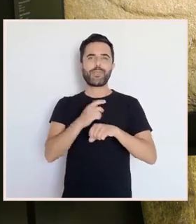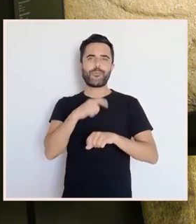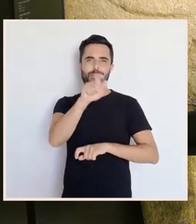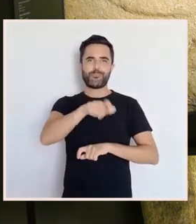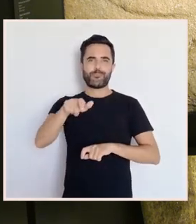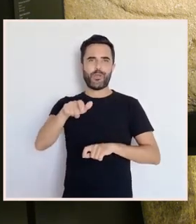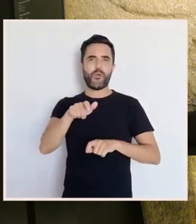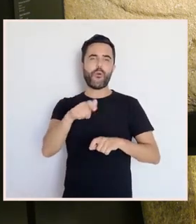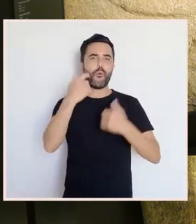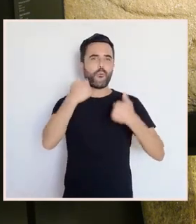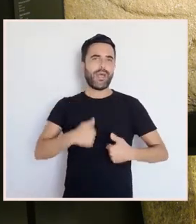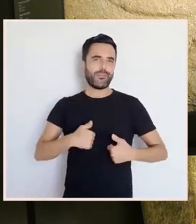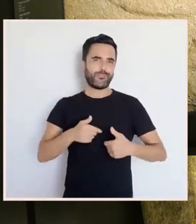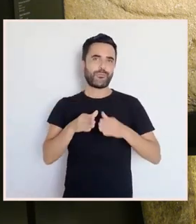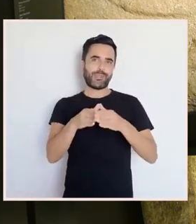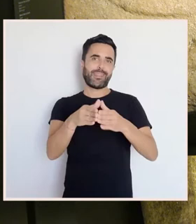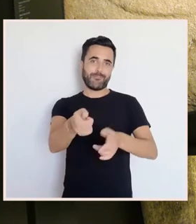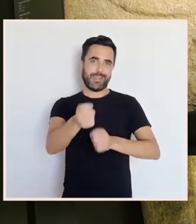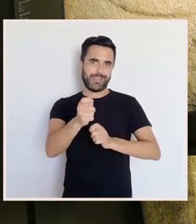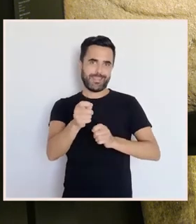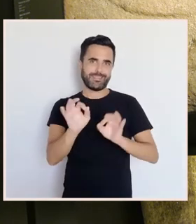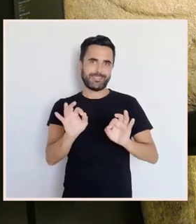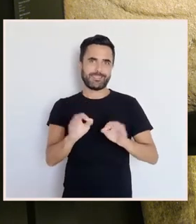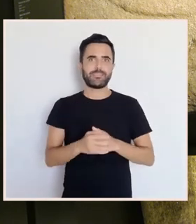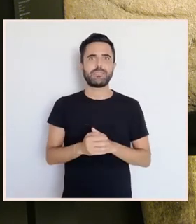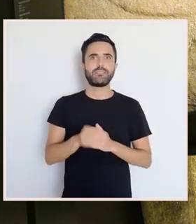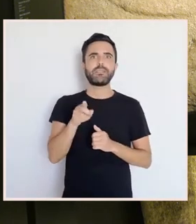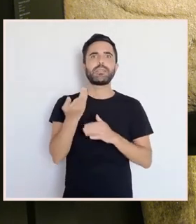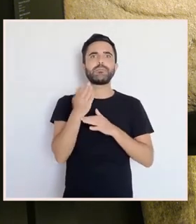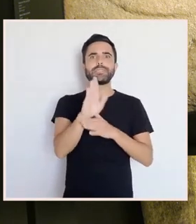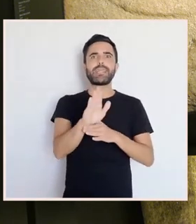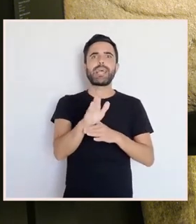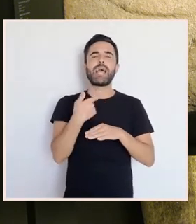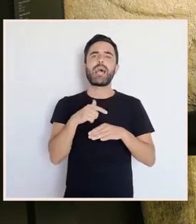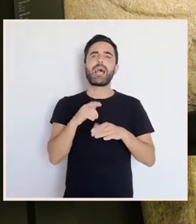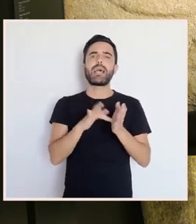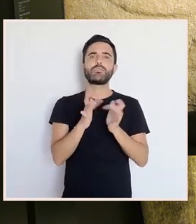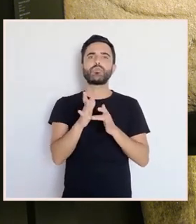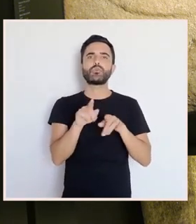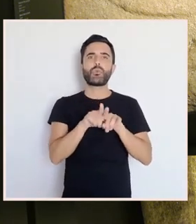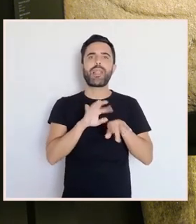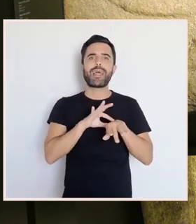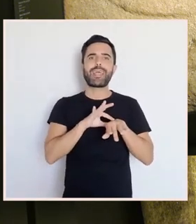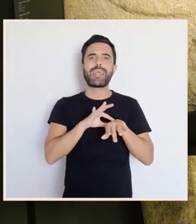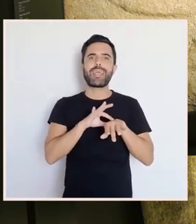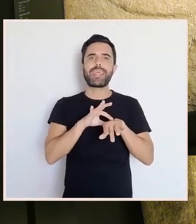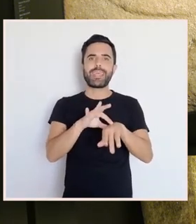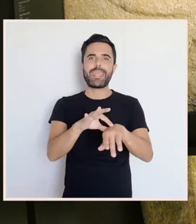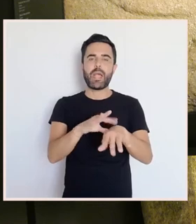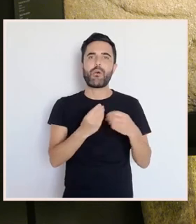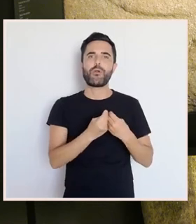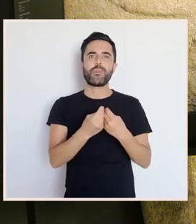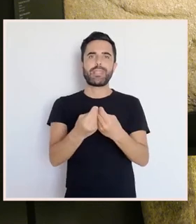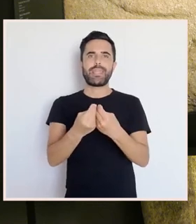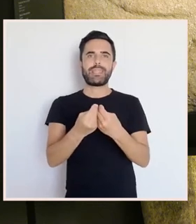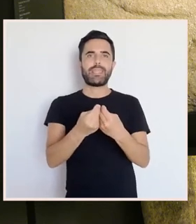caso representaría a Xesús como guía ou acompañante das almas dos defuntos ou das persoas que están